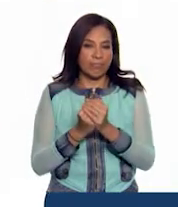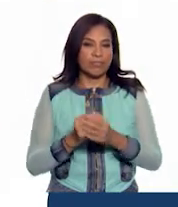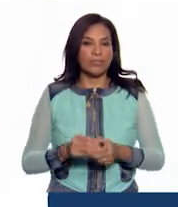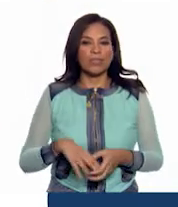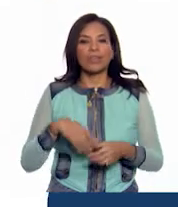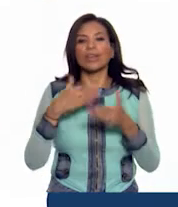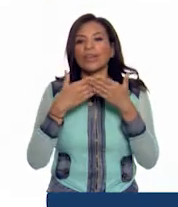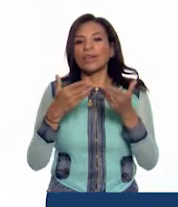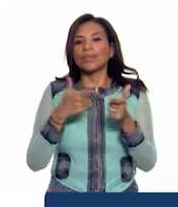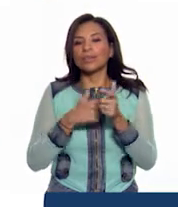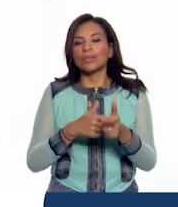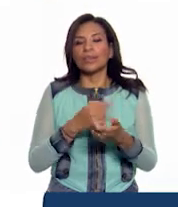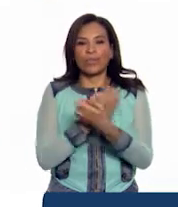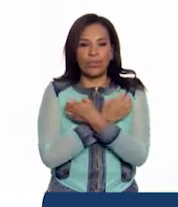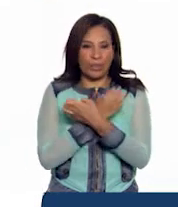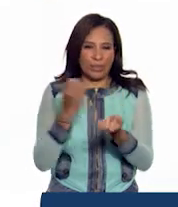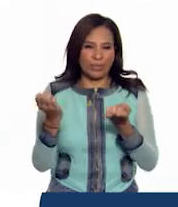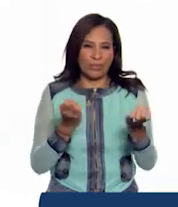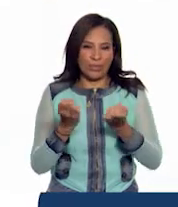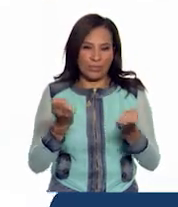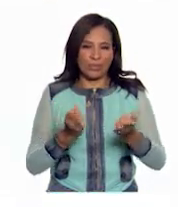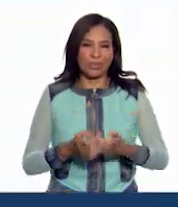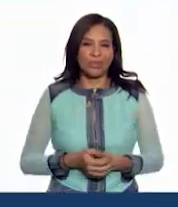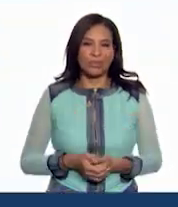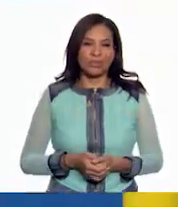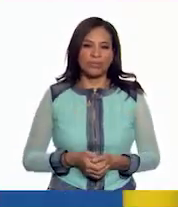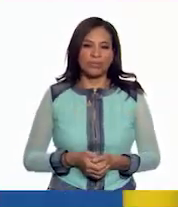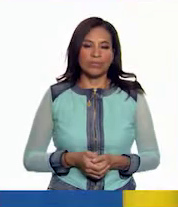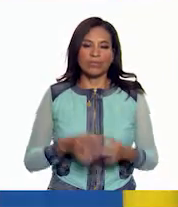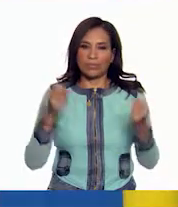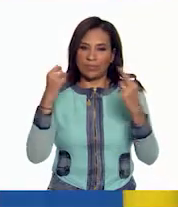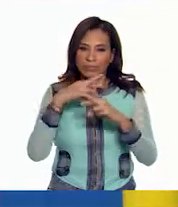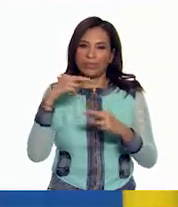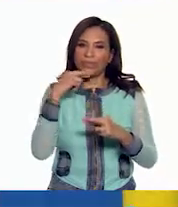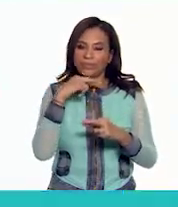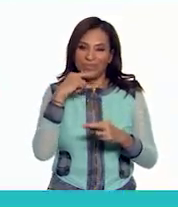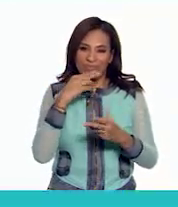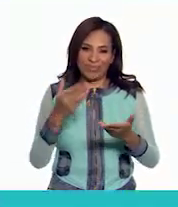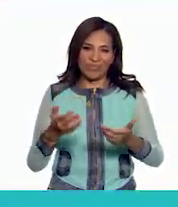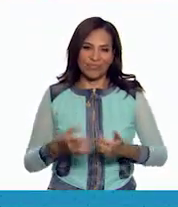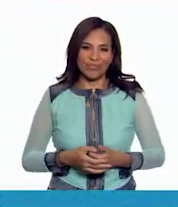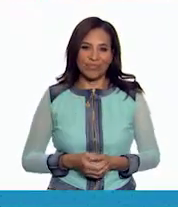A continuación, educación física. Nos vemos en la próxima.